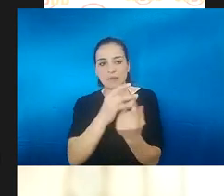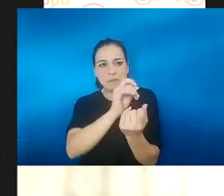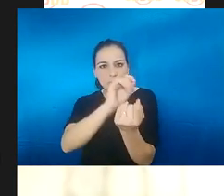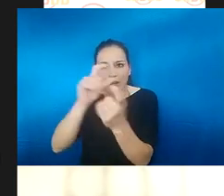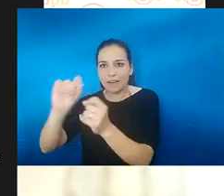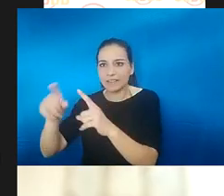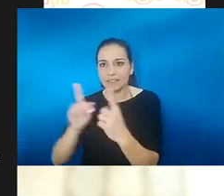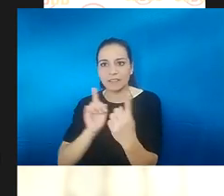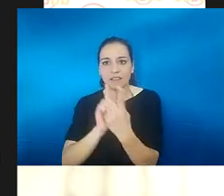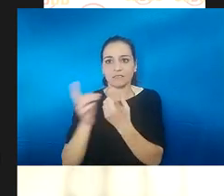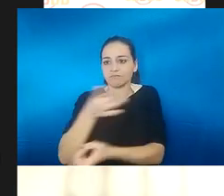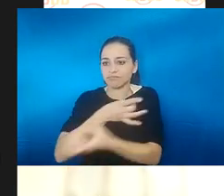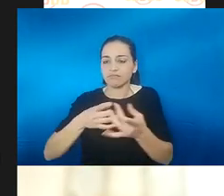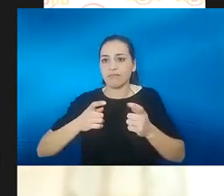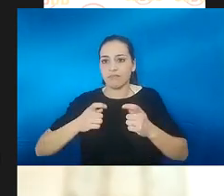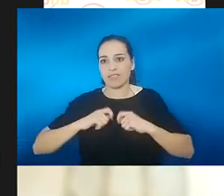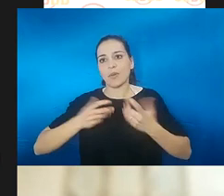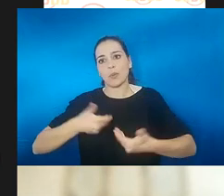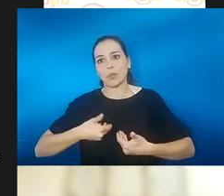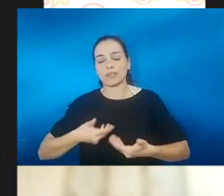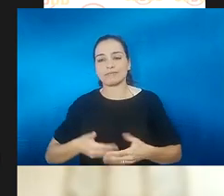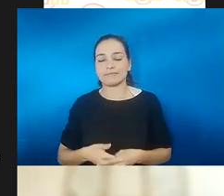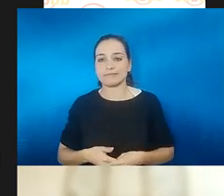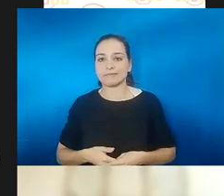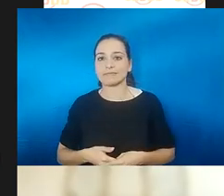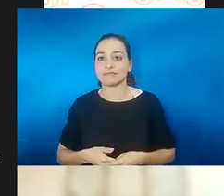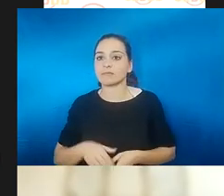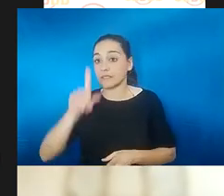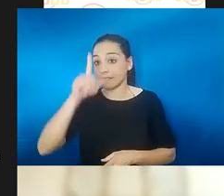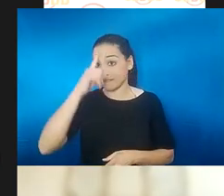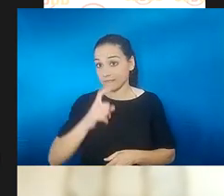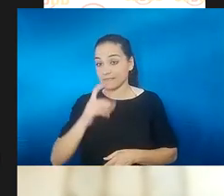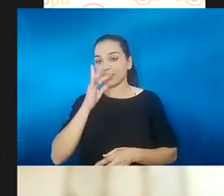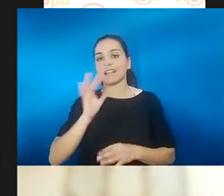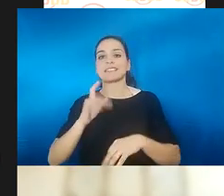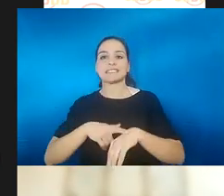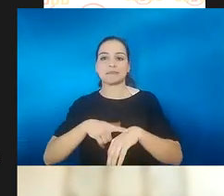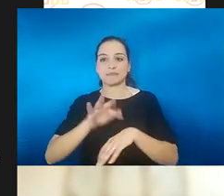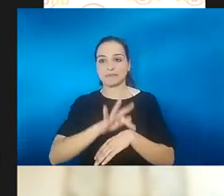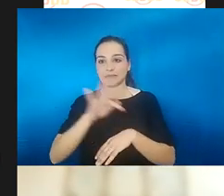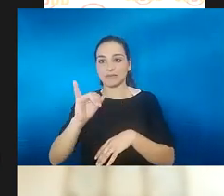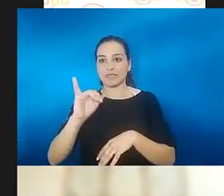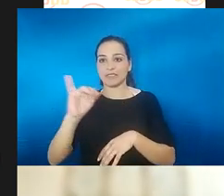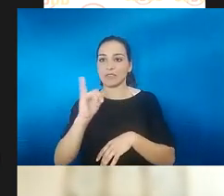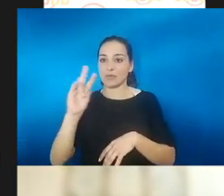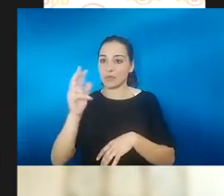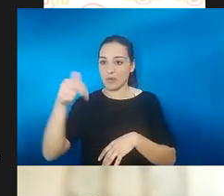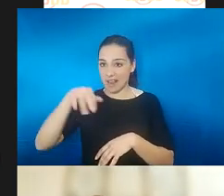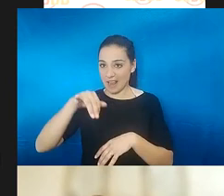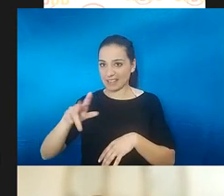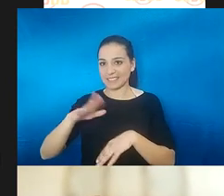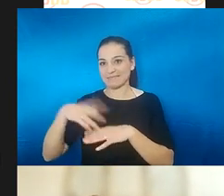bueno, ayuda, ¿no? Sí que ayuda. Yo creo que sería el momento de pasar a Juan y que nos contara, porque